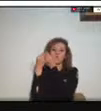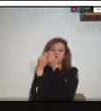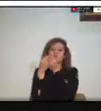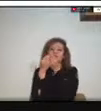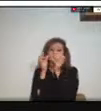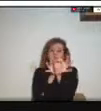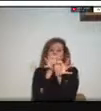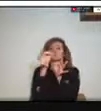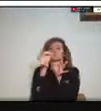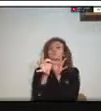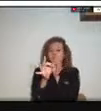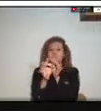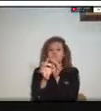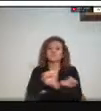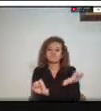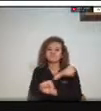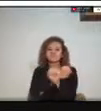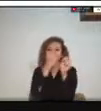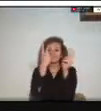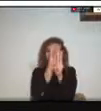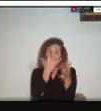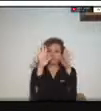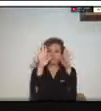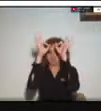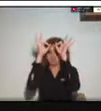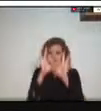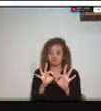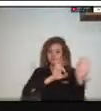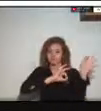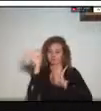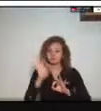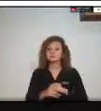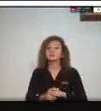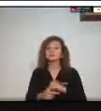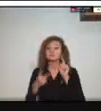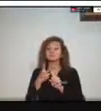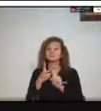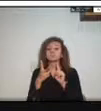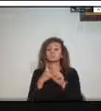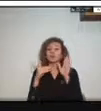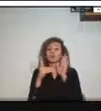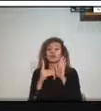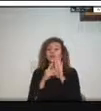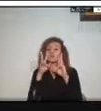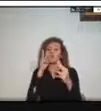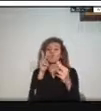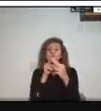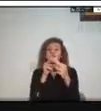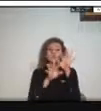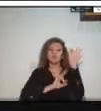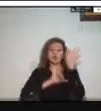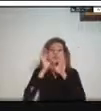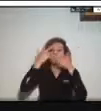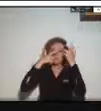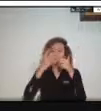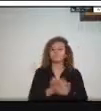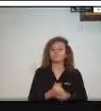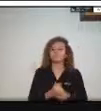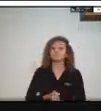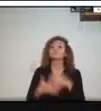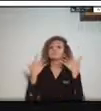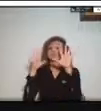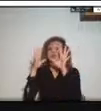comisiones de manejo reducción y conocimiento también se tiene establecido